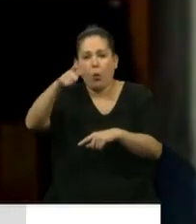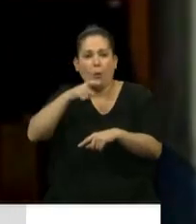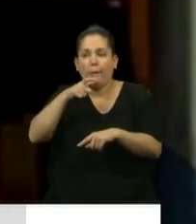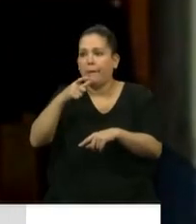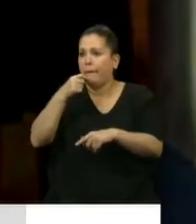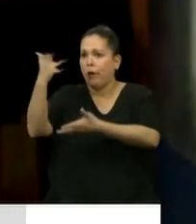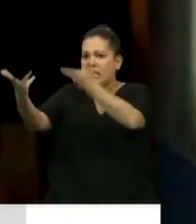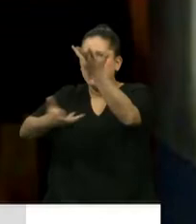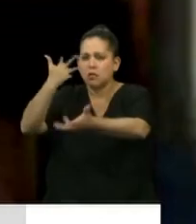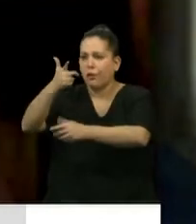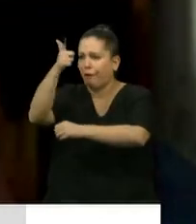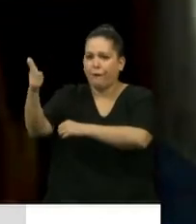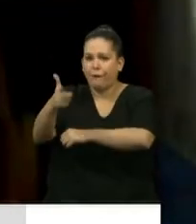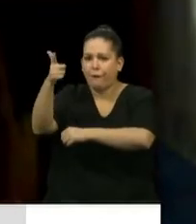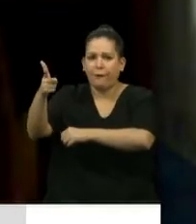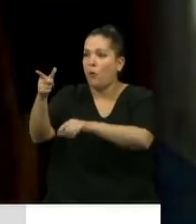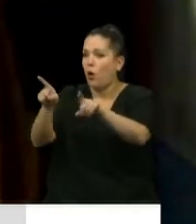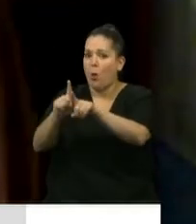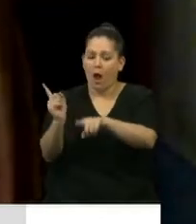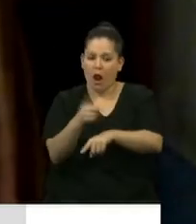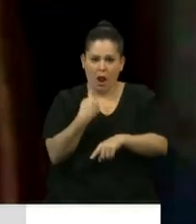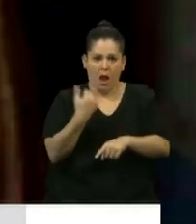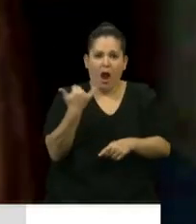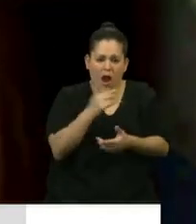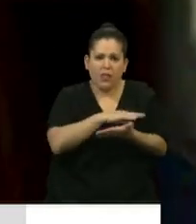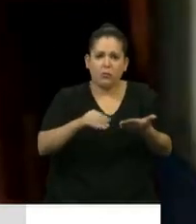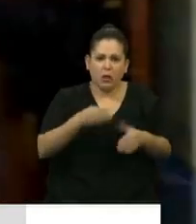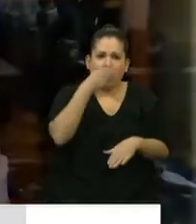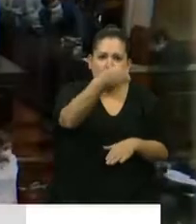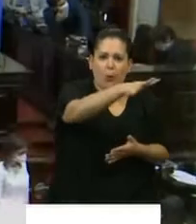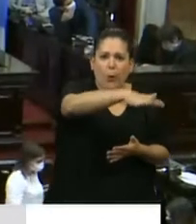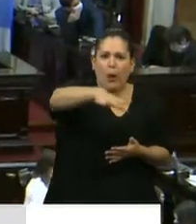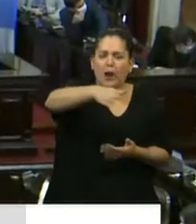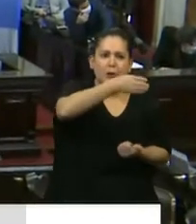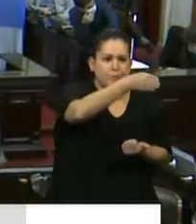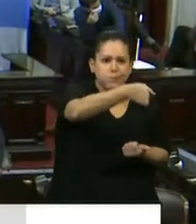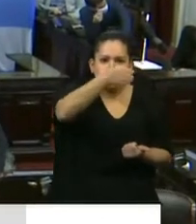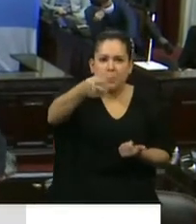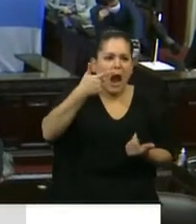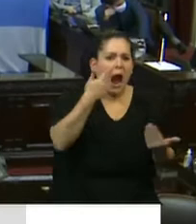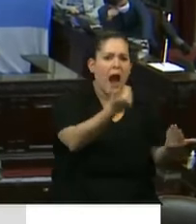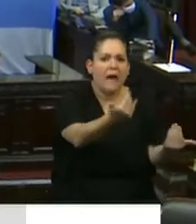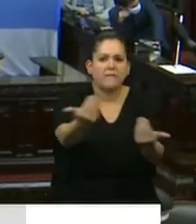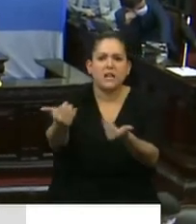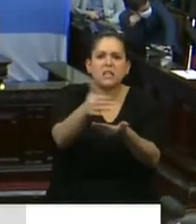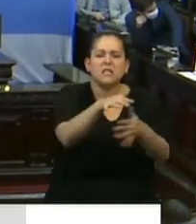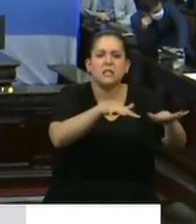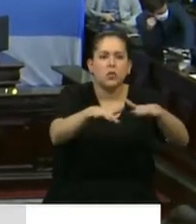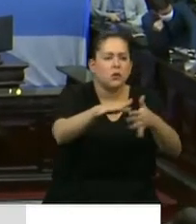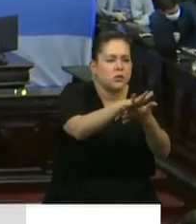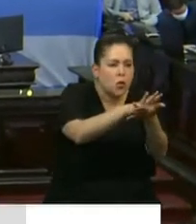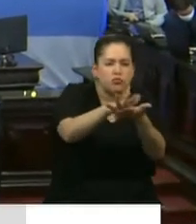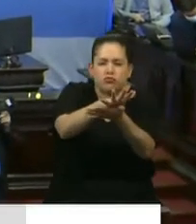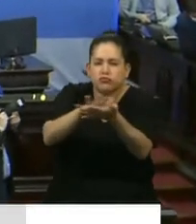vicisitudes de la hora que nos tocaba vivir. Pero creo que los argentinos necesitaban vernos en este recinto,